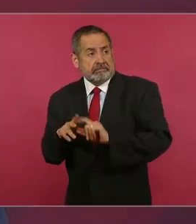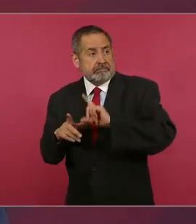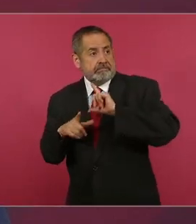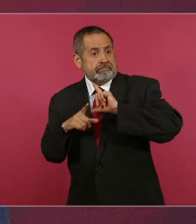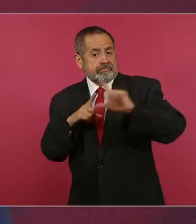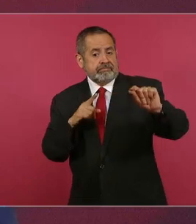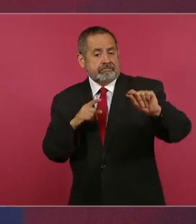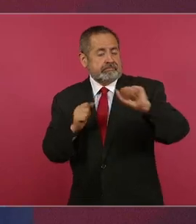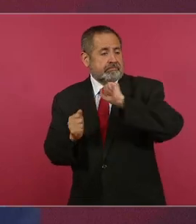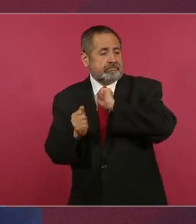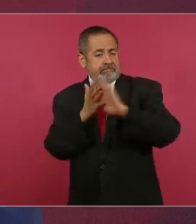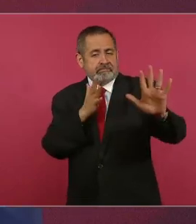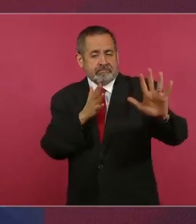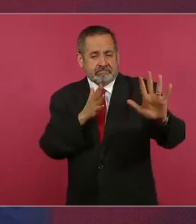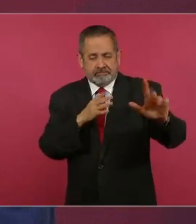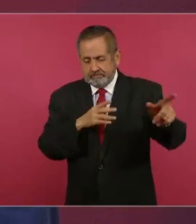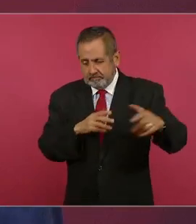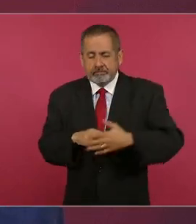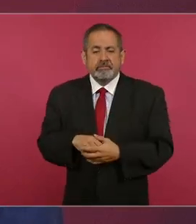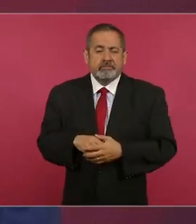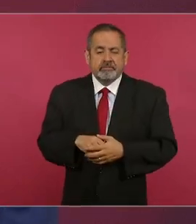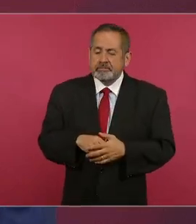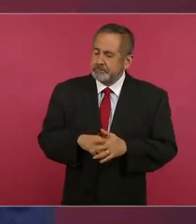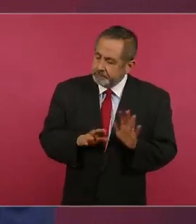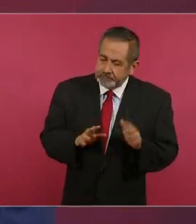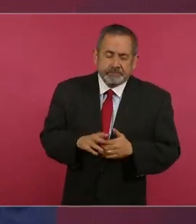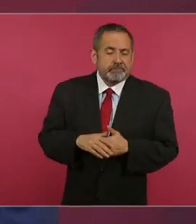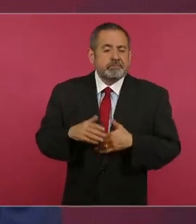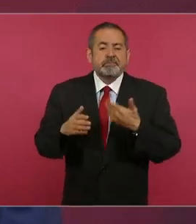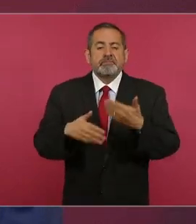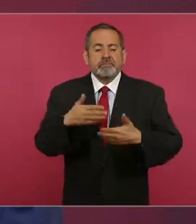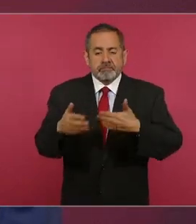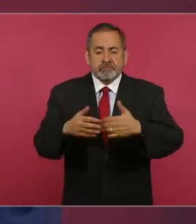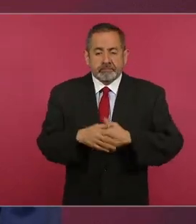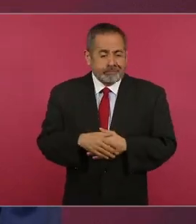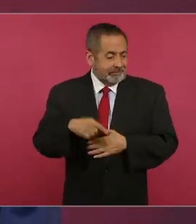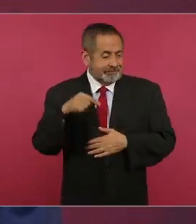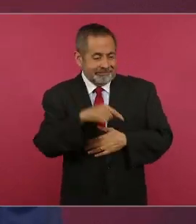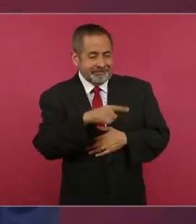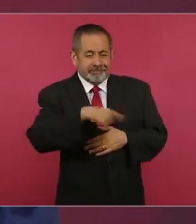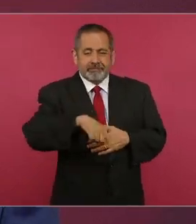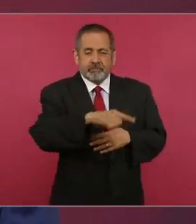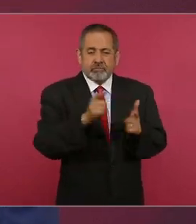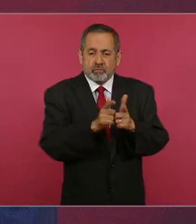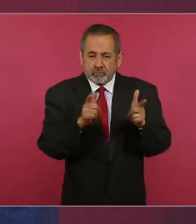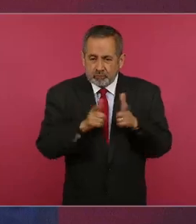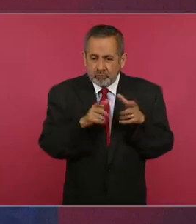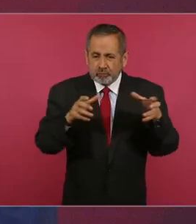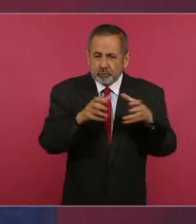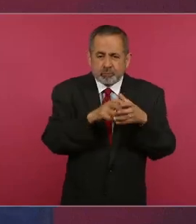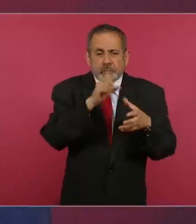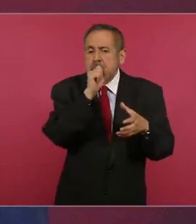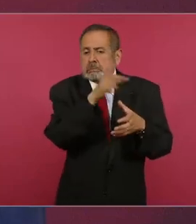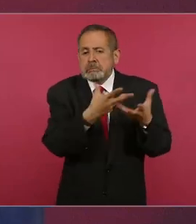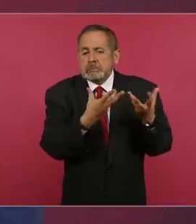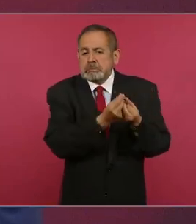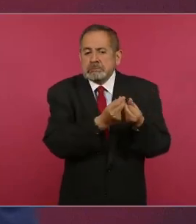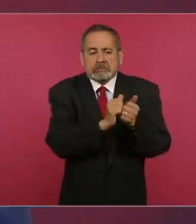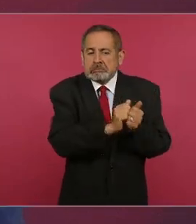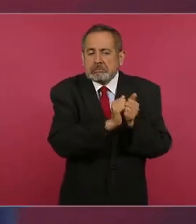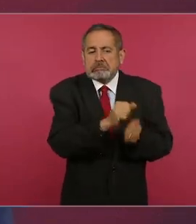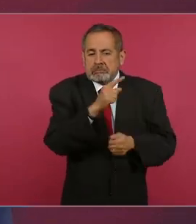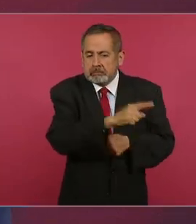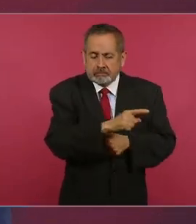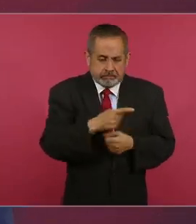y los conservadores se empiezan a organizar para